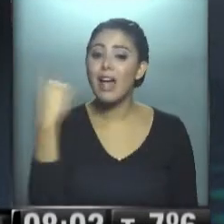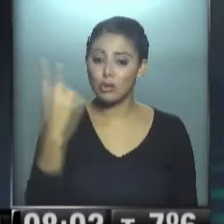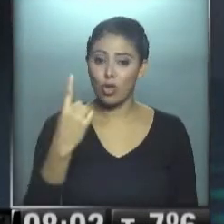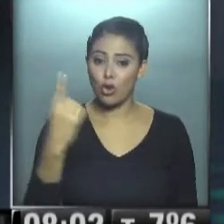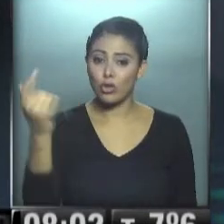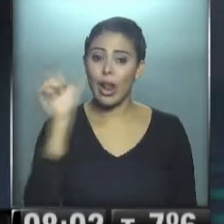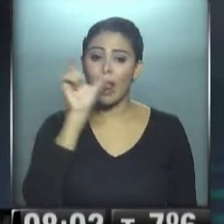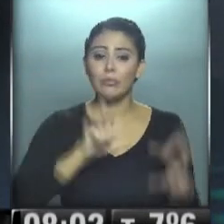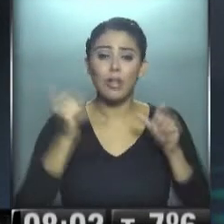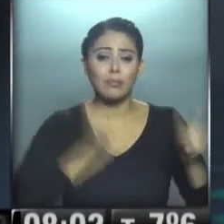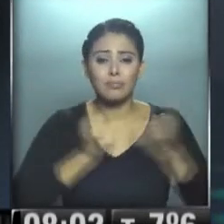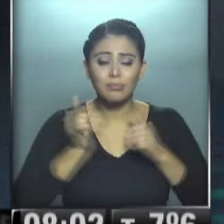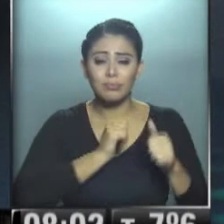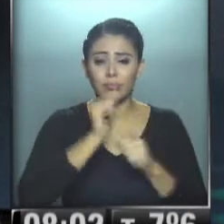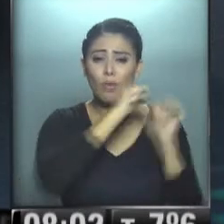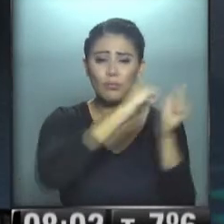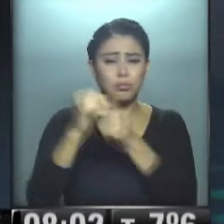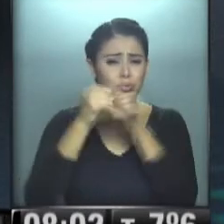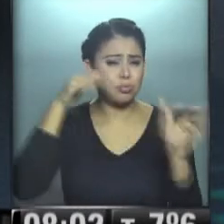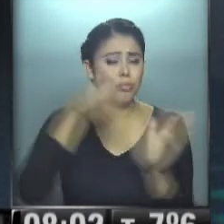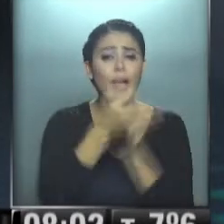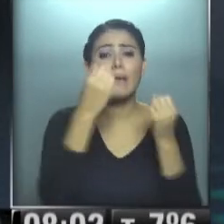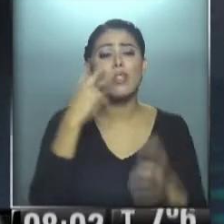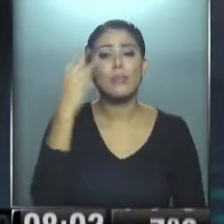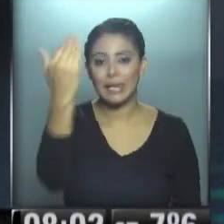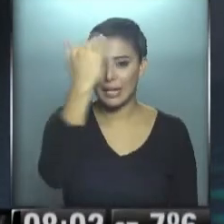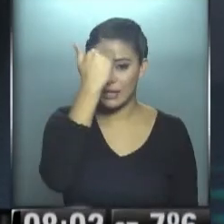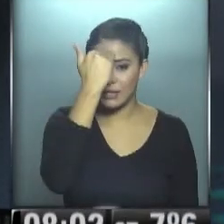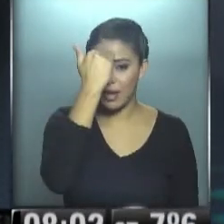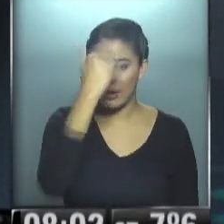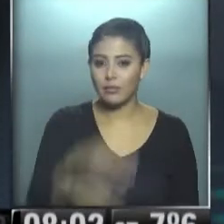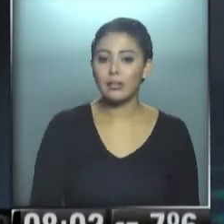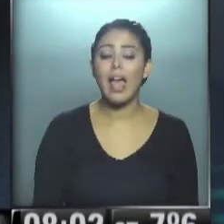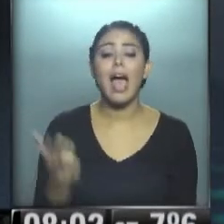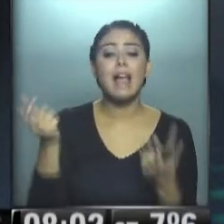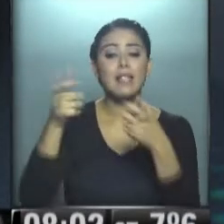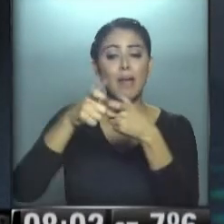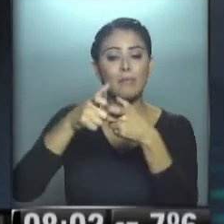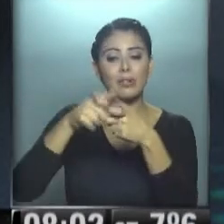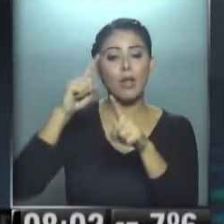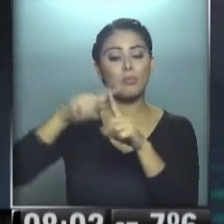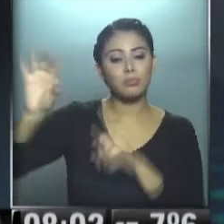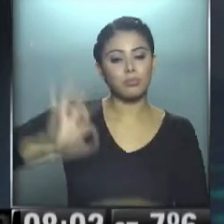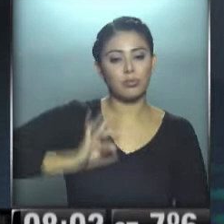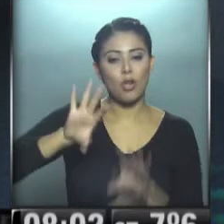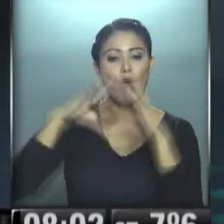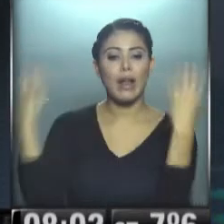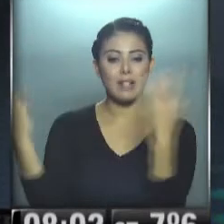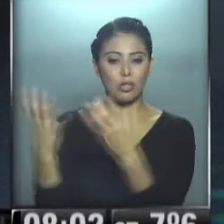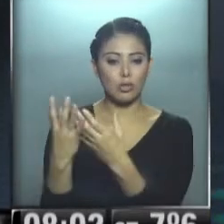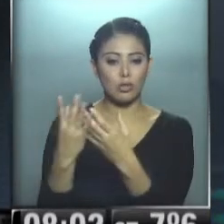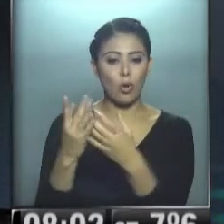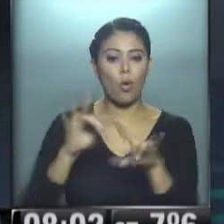maratones de esquí de fondo a partir de 2015 por la asamblea anual de la organización